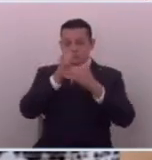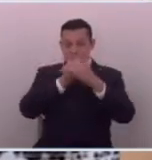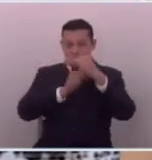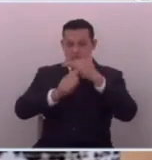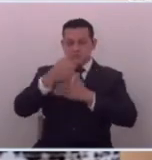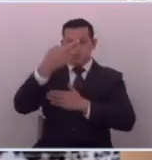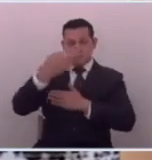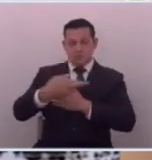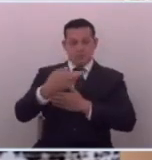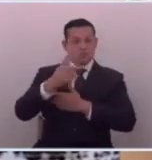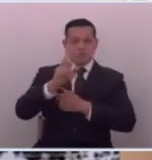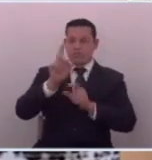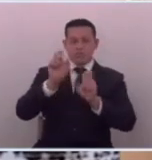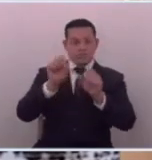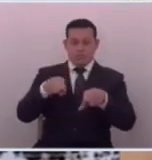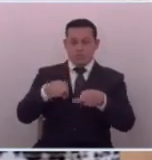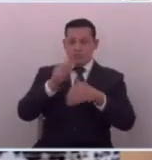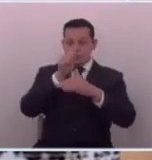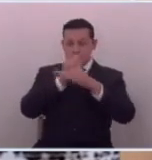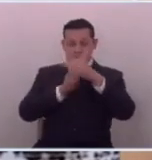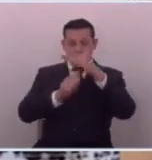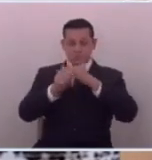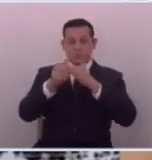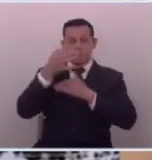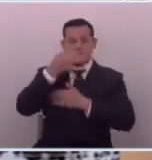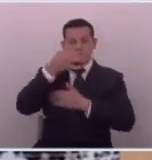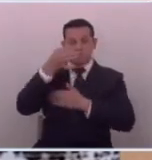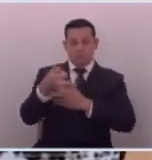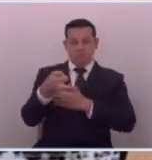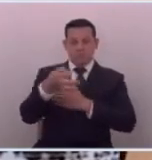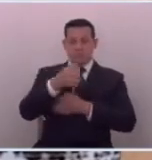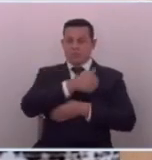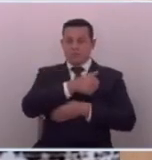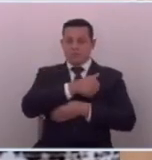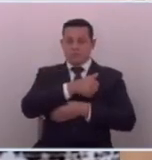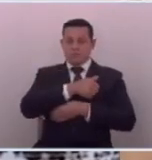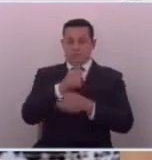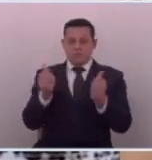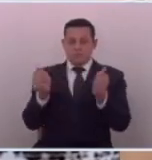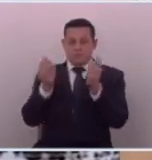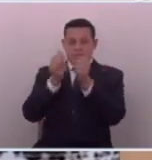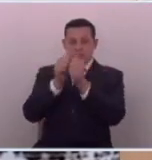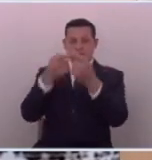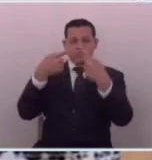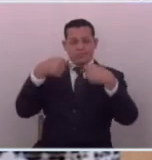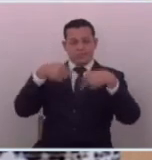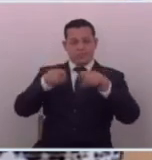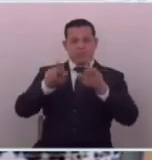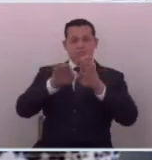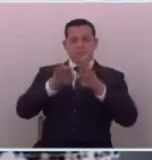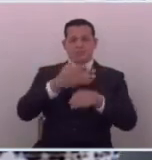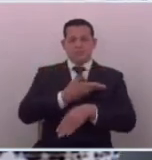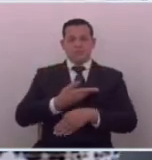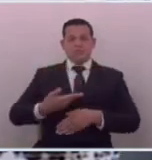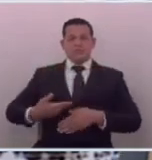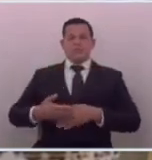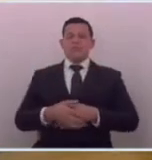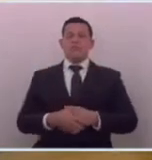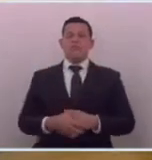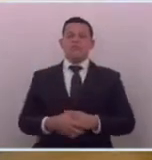realidad que no se puede esconder y la verdad tiene que ser nuestra aliada siempre gracias presidente